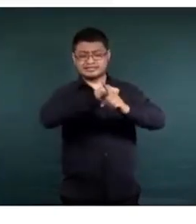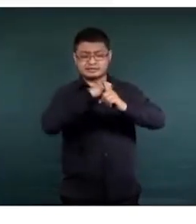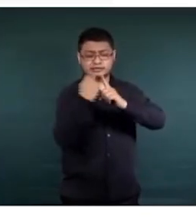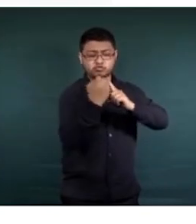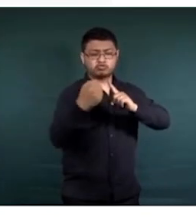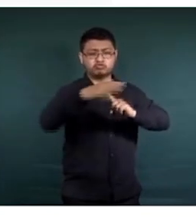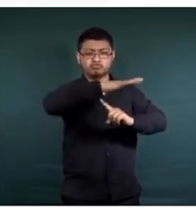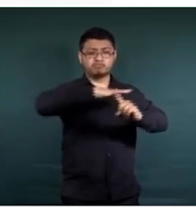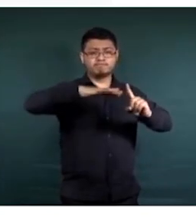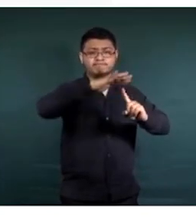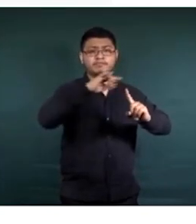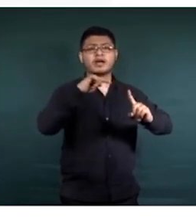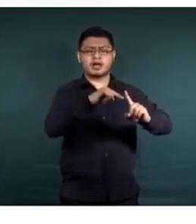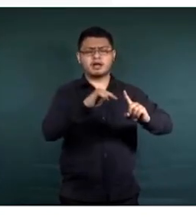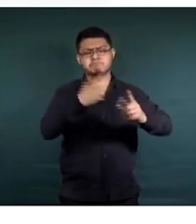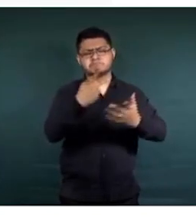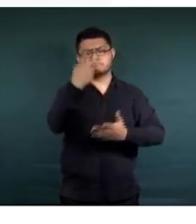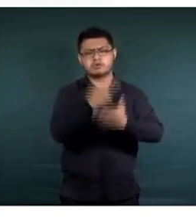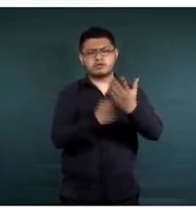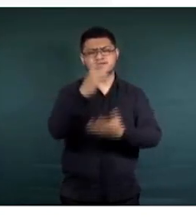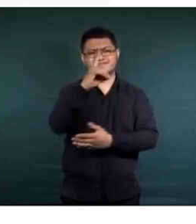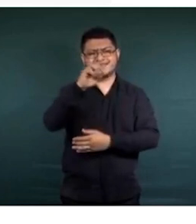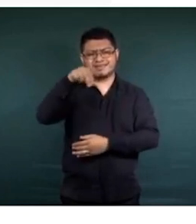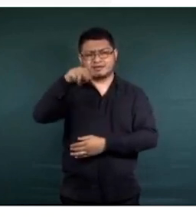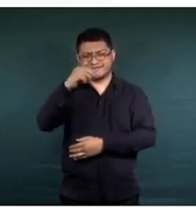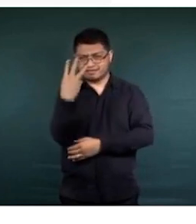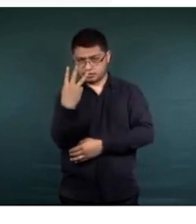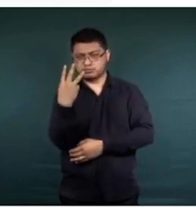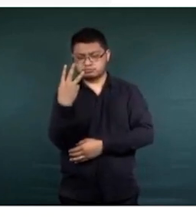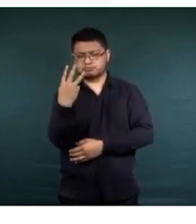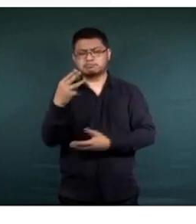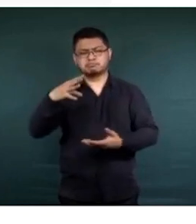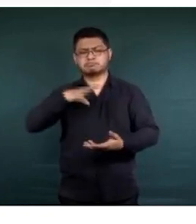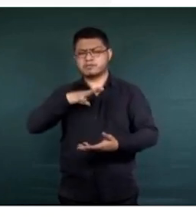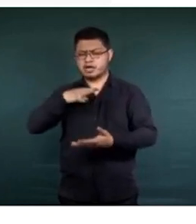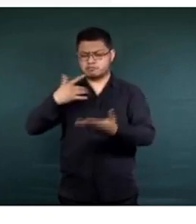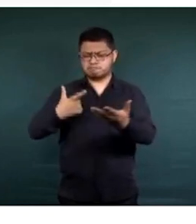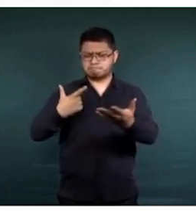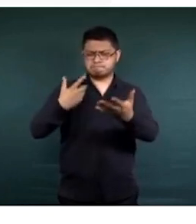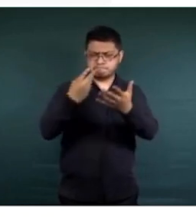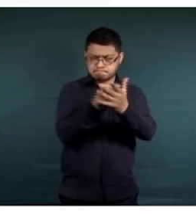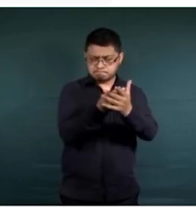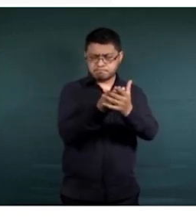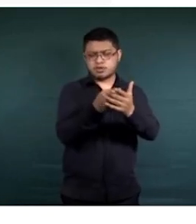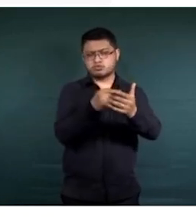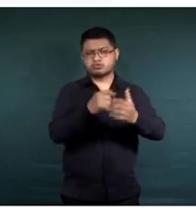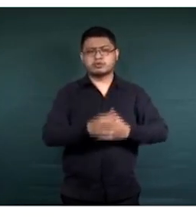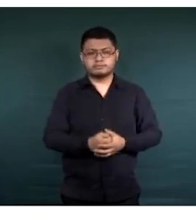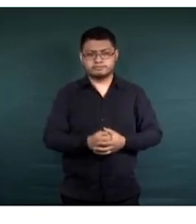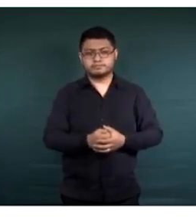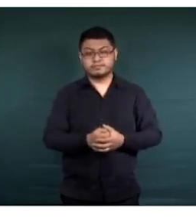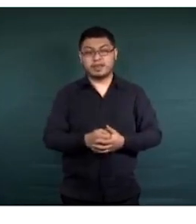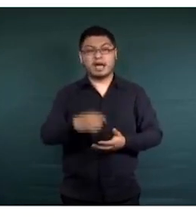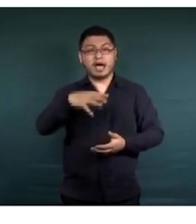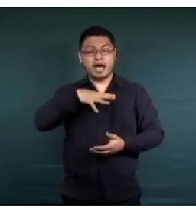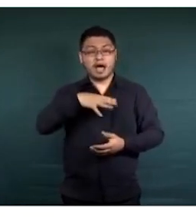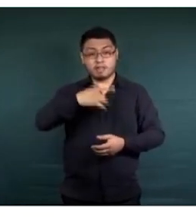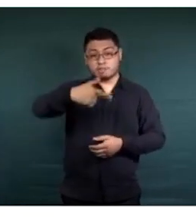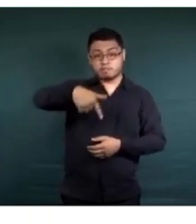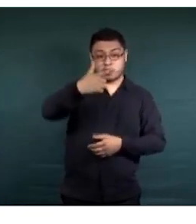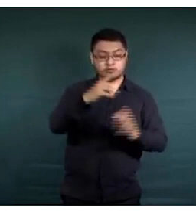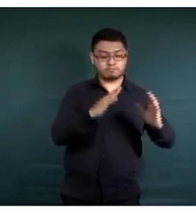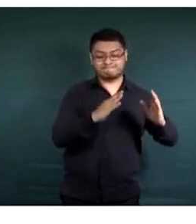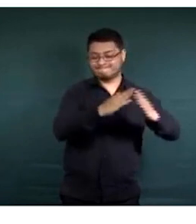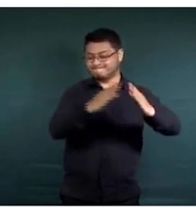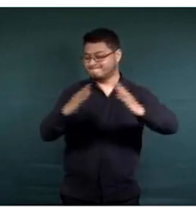el plan DN-III y el plan Marina y tenemos 12 instalaciones